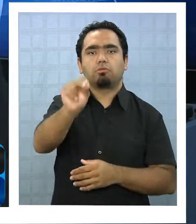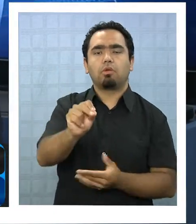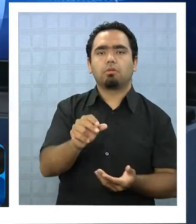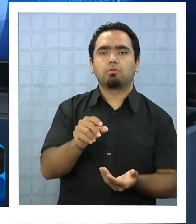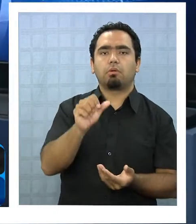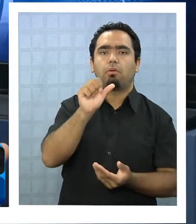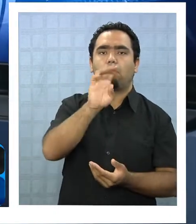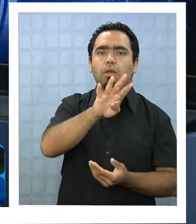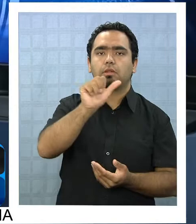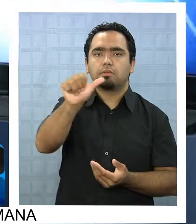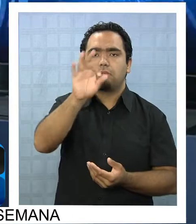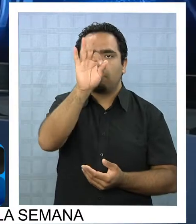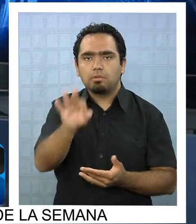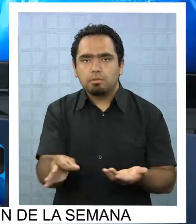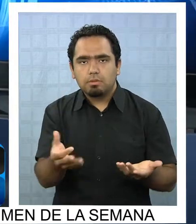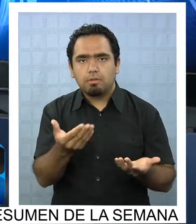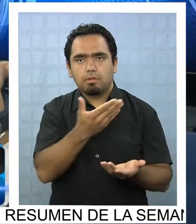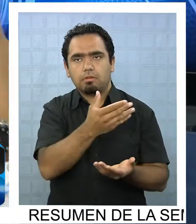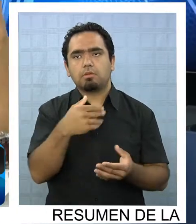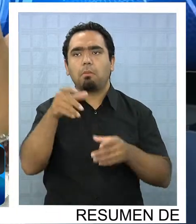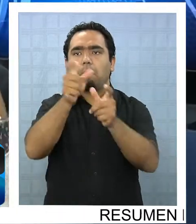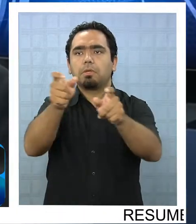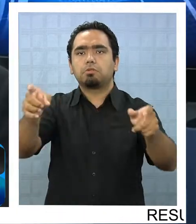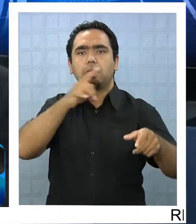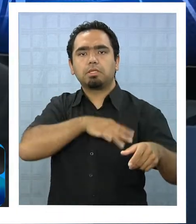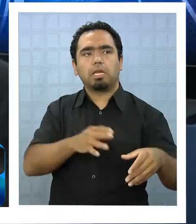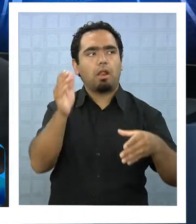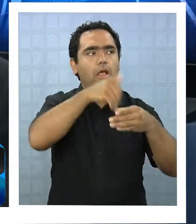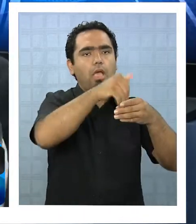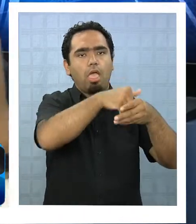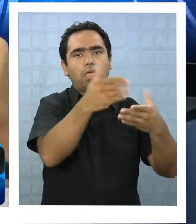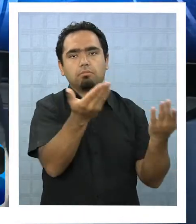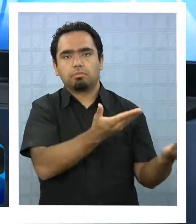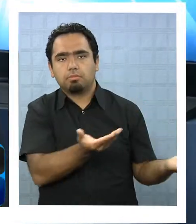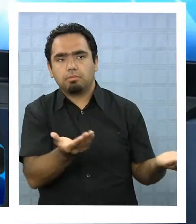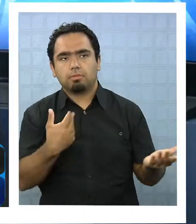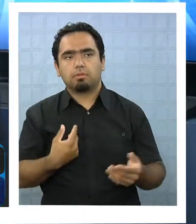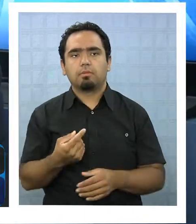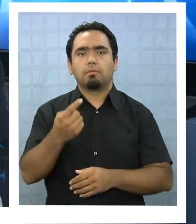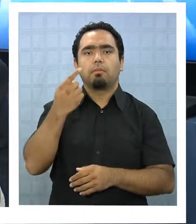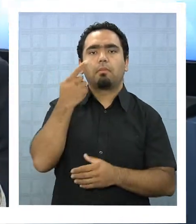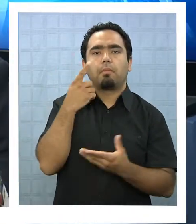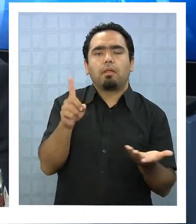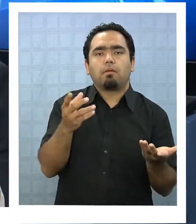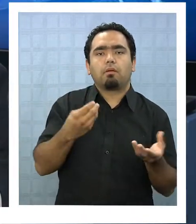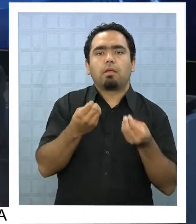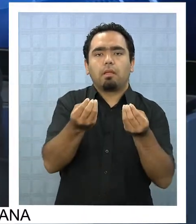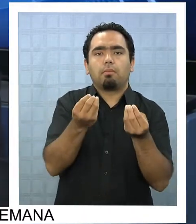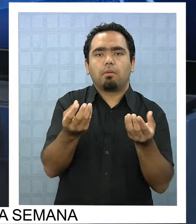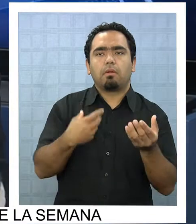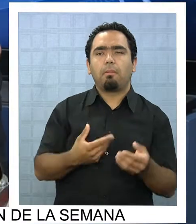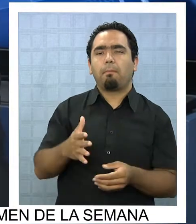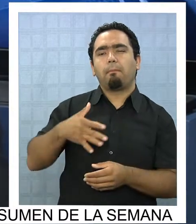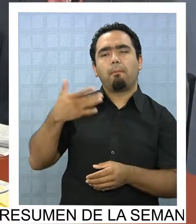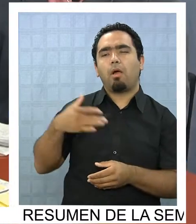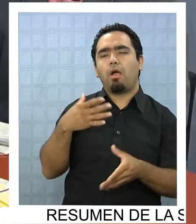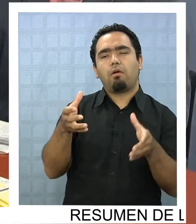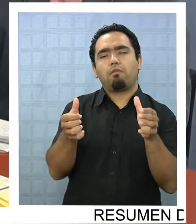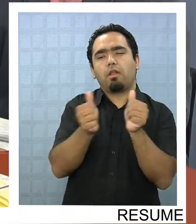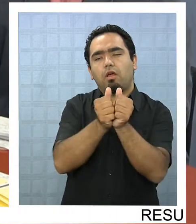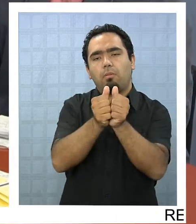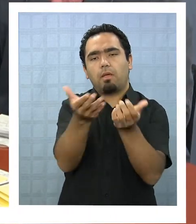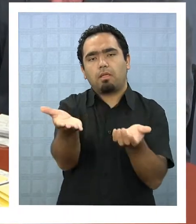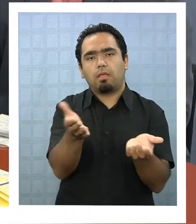% o sea es re fácil yo conozco mucha gente que no fue a votar y conozco una izquierda que dice cobre compañero le digo mira